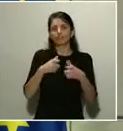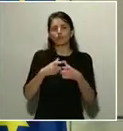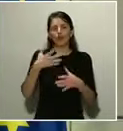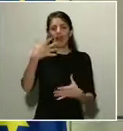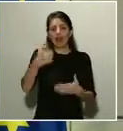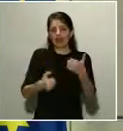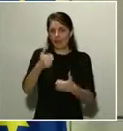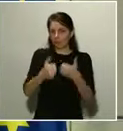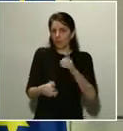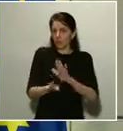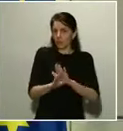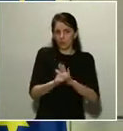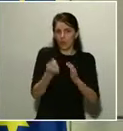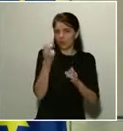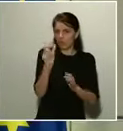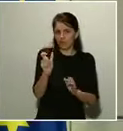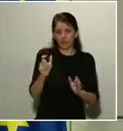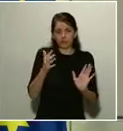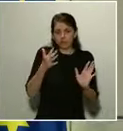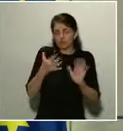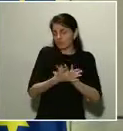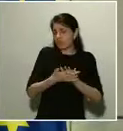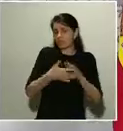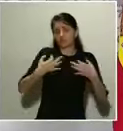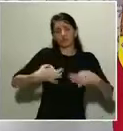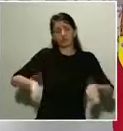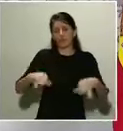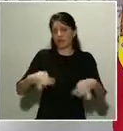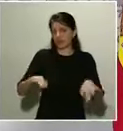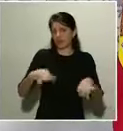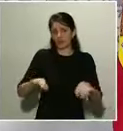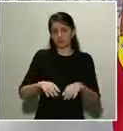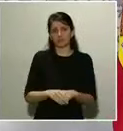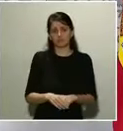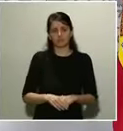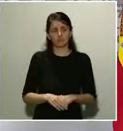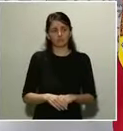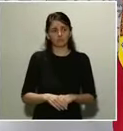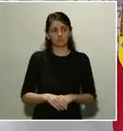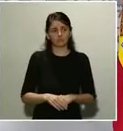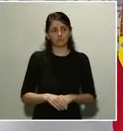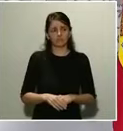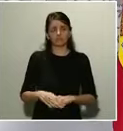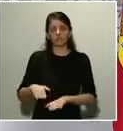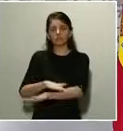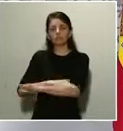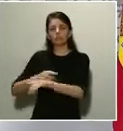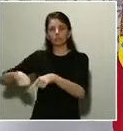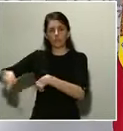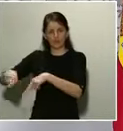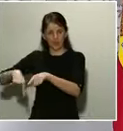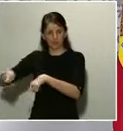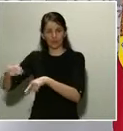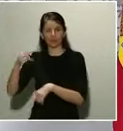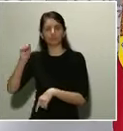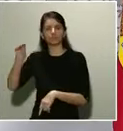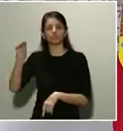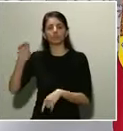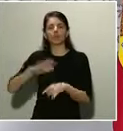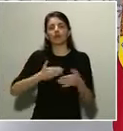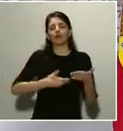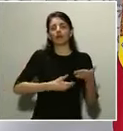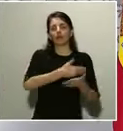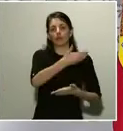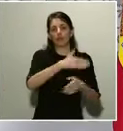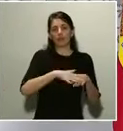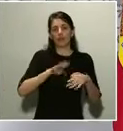puede hablar de normalidad en el abastecimiento comercial. Al ministro de Transportes, José Luis Ábalos, el periódico de Cataluña le pregunta, el Ejecutivo